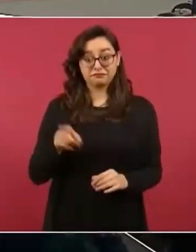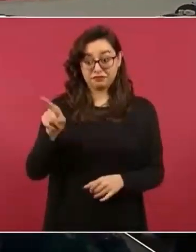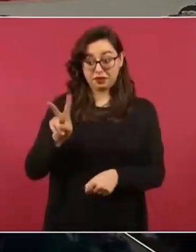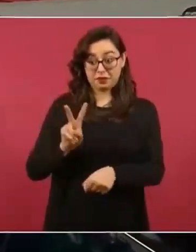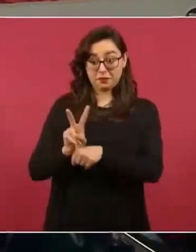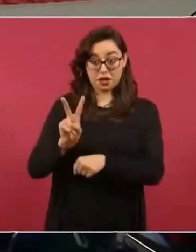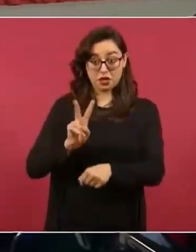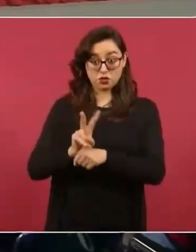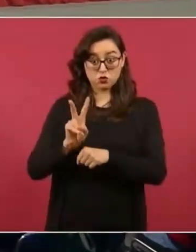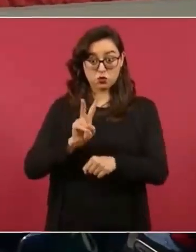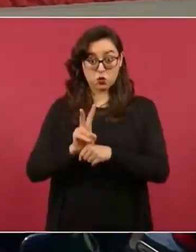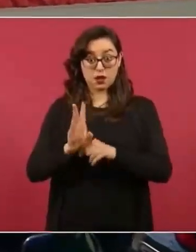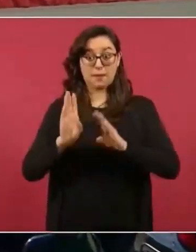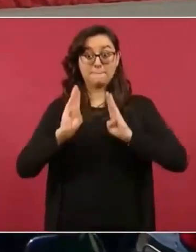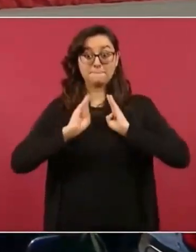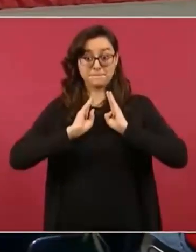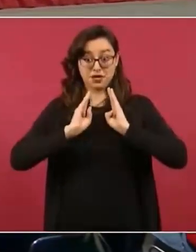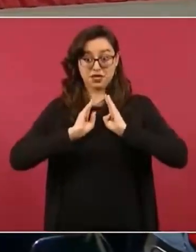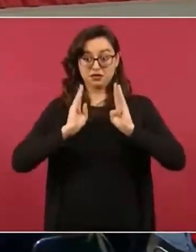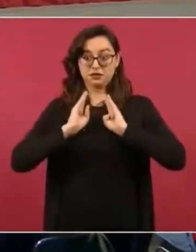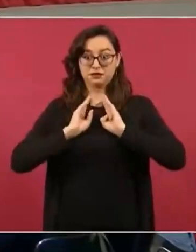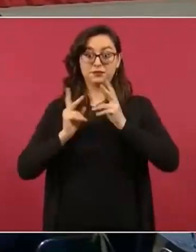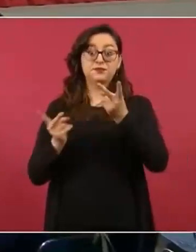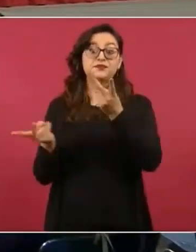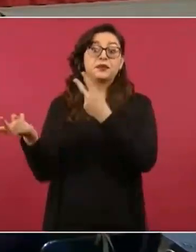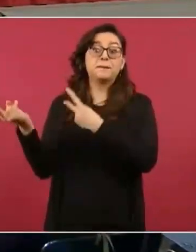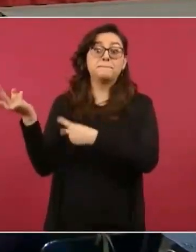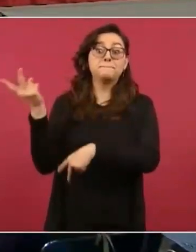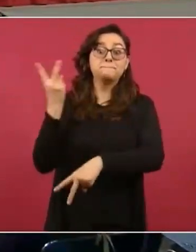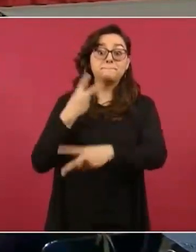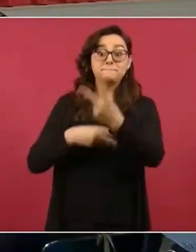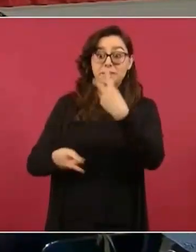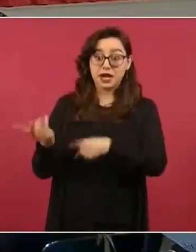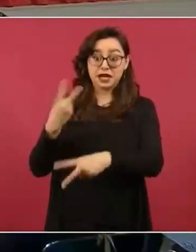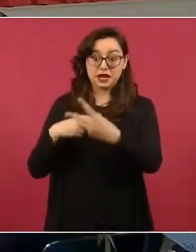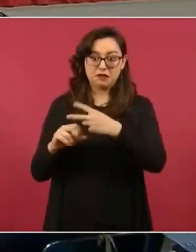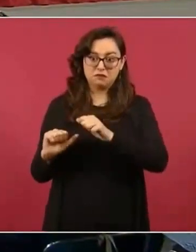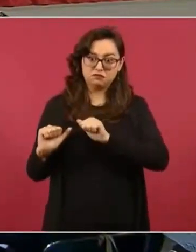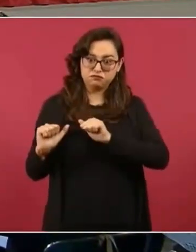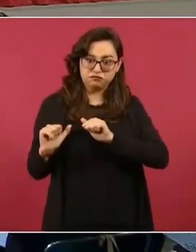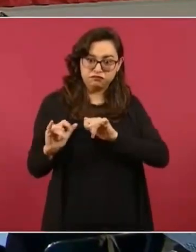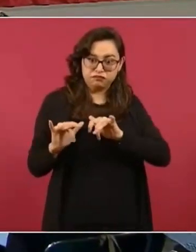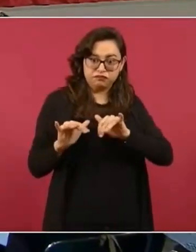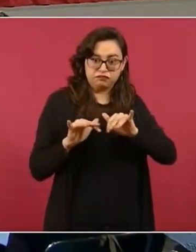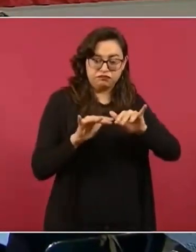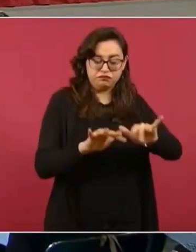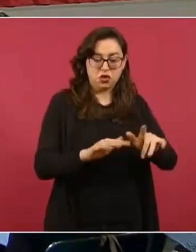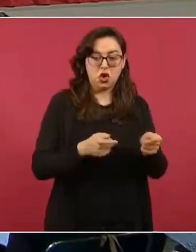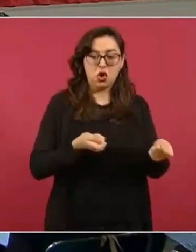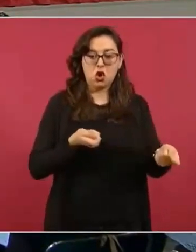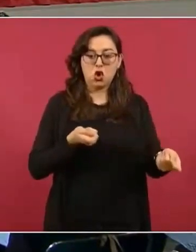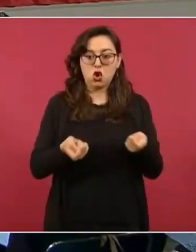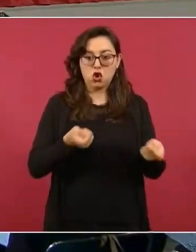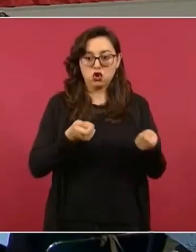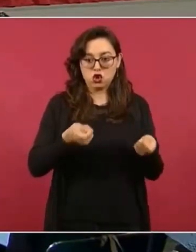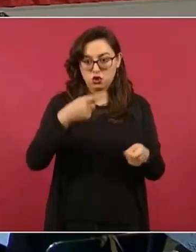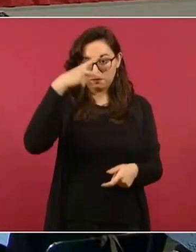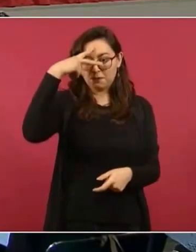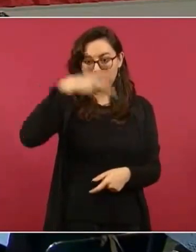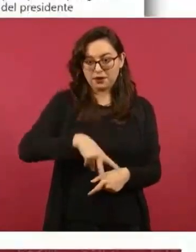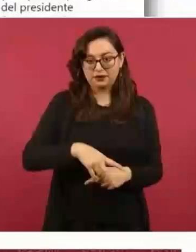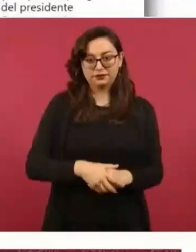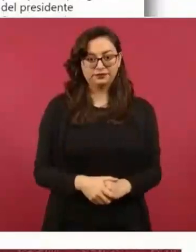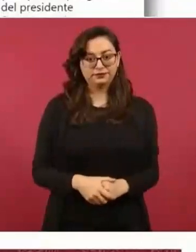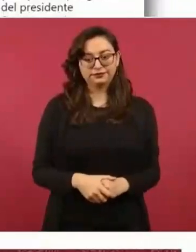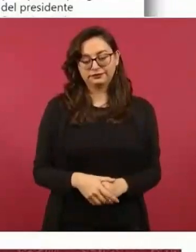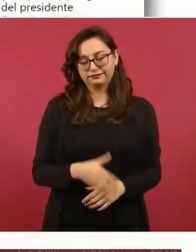vienen a reprimir a México y bueno, los que difundieron esta noticia quedaron en ridícula. El